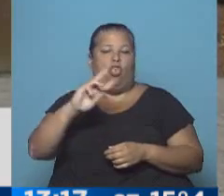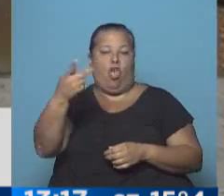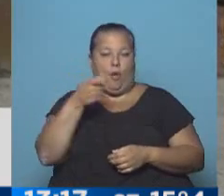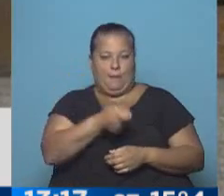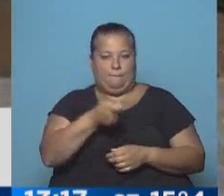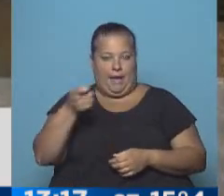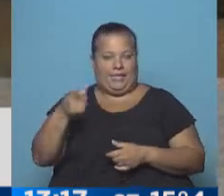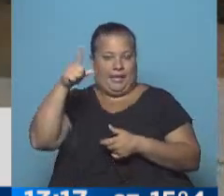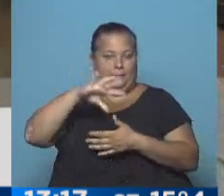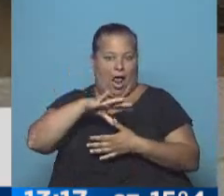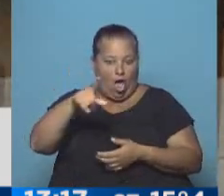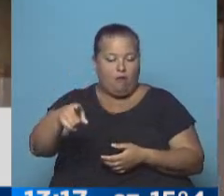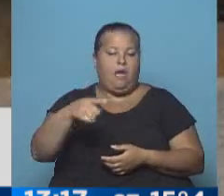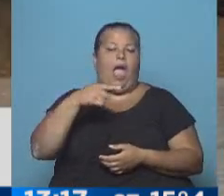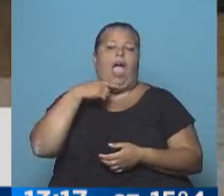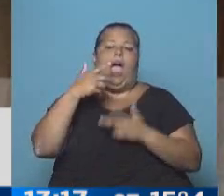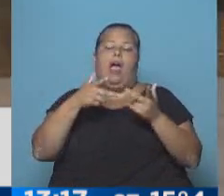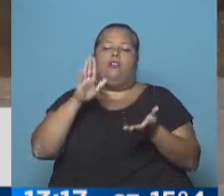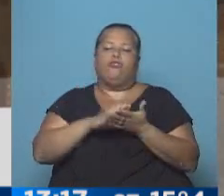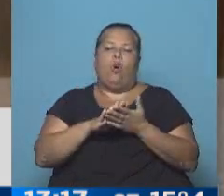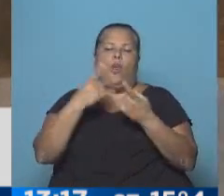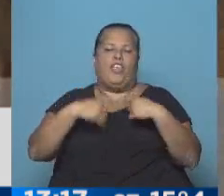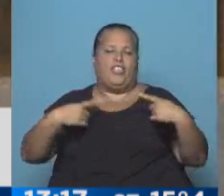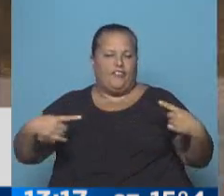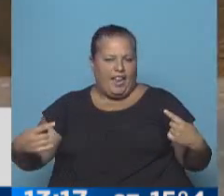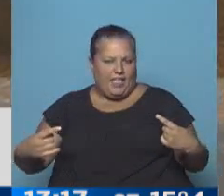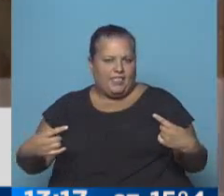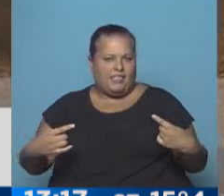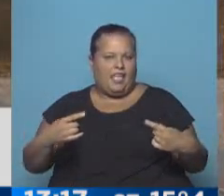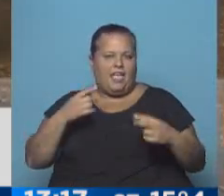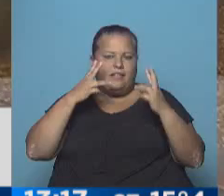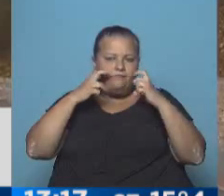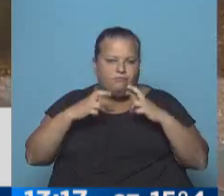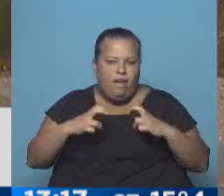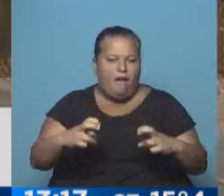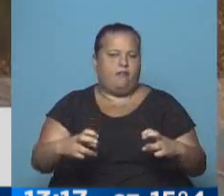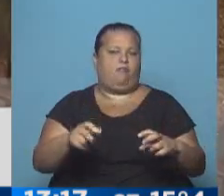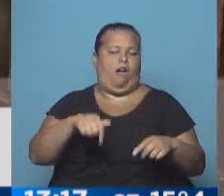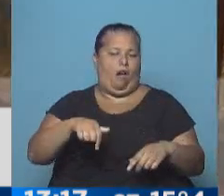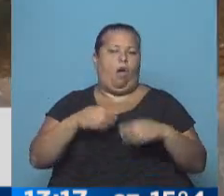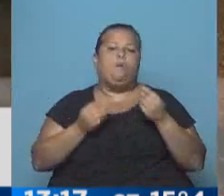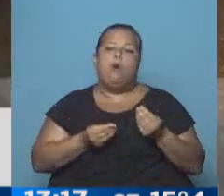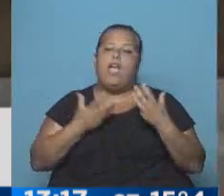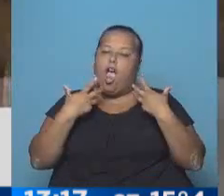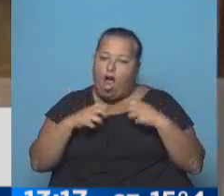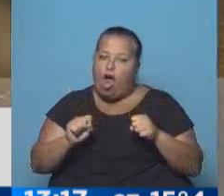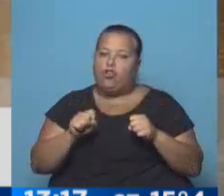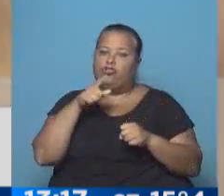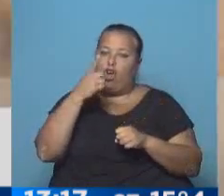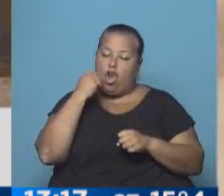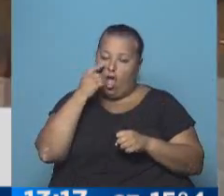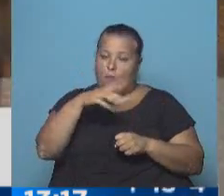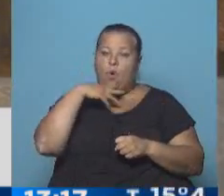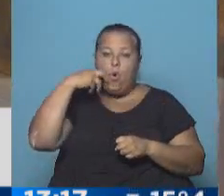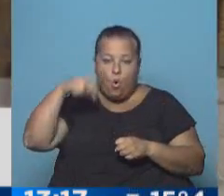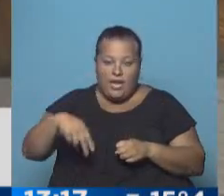crimen de Palomar, que estamos hablando de distintas pericias que se están llevando adelante, porque habrían encontrado en su poder allí